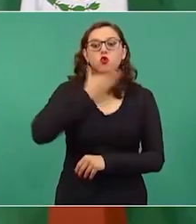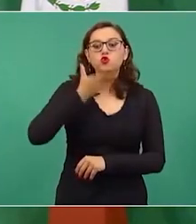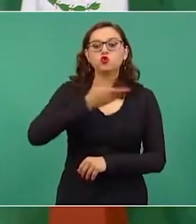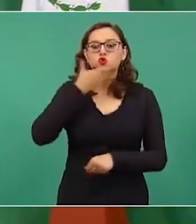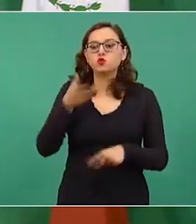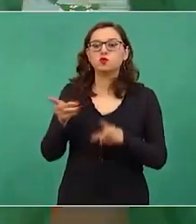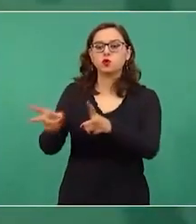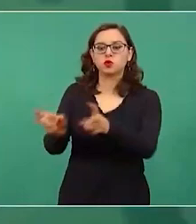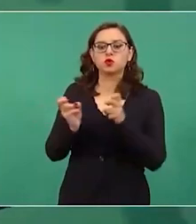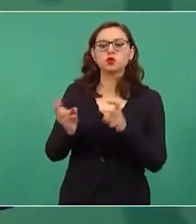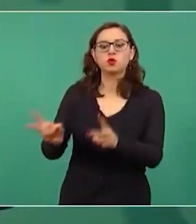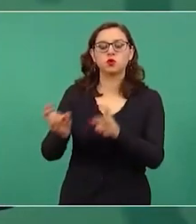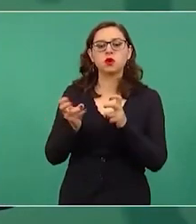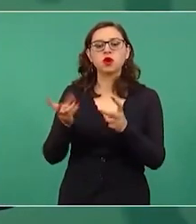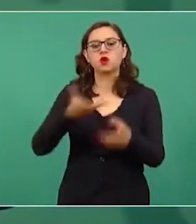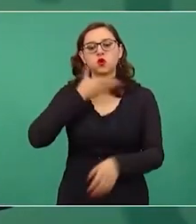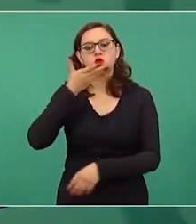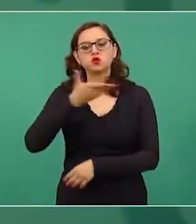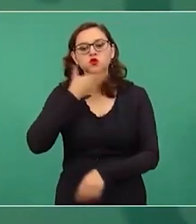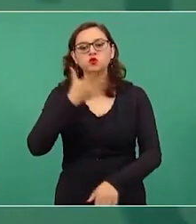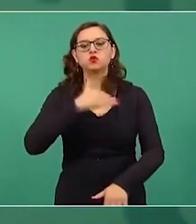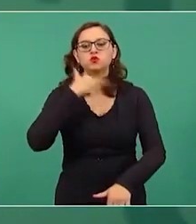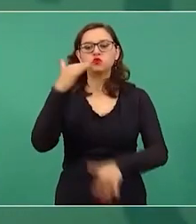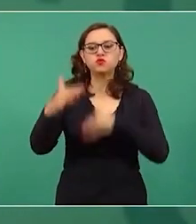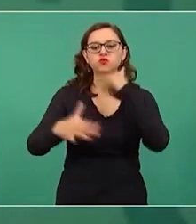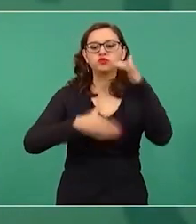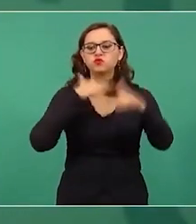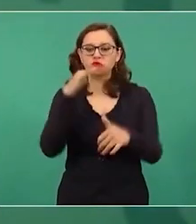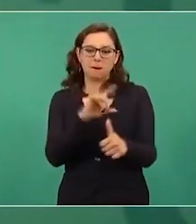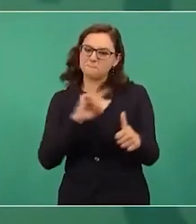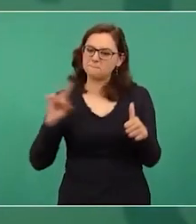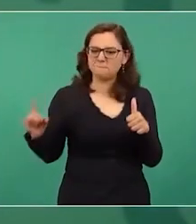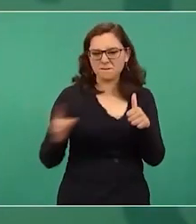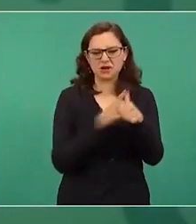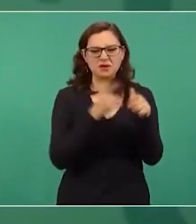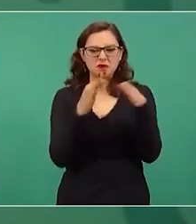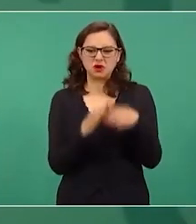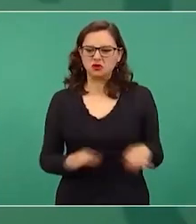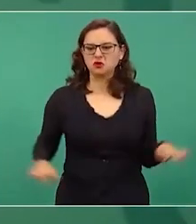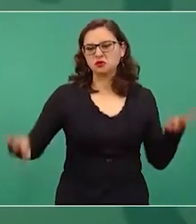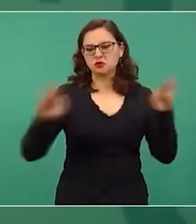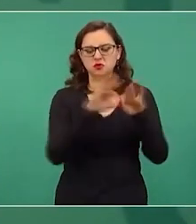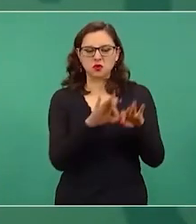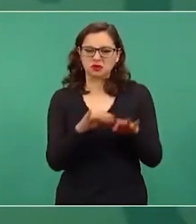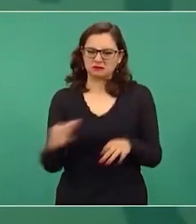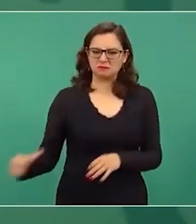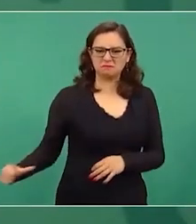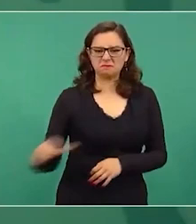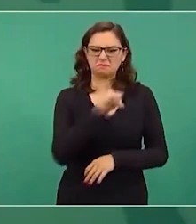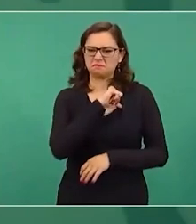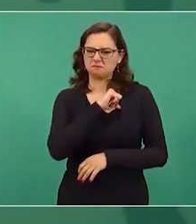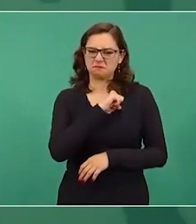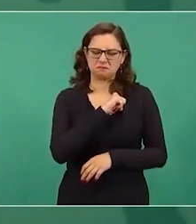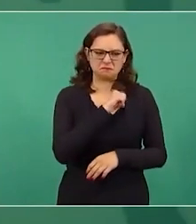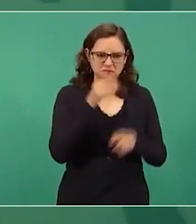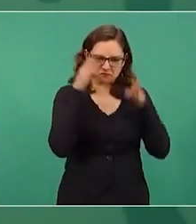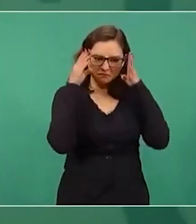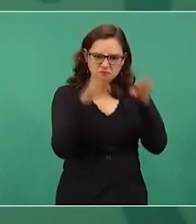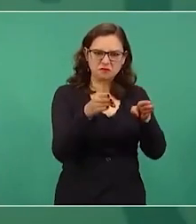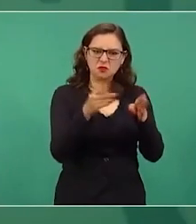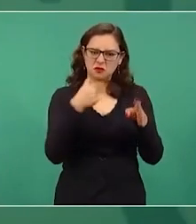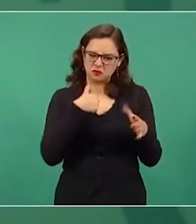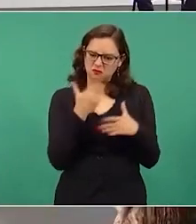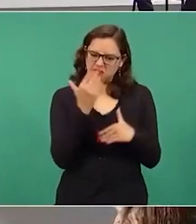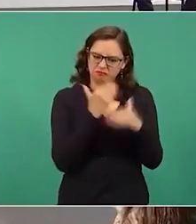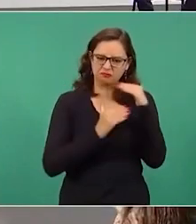de corrupción en donde lo más importante era triunfar a toda costa sin